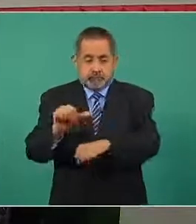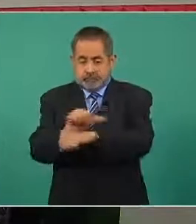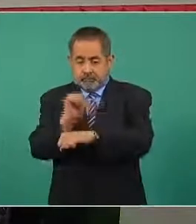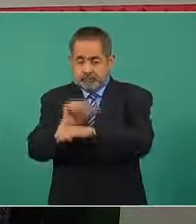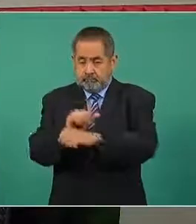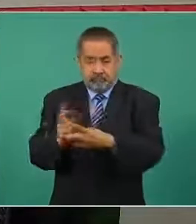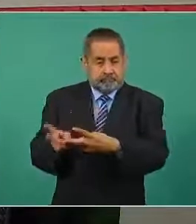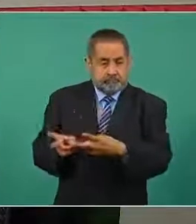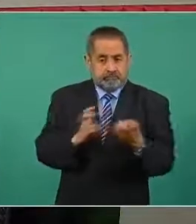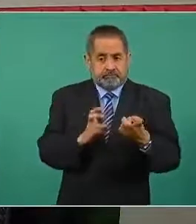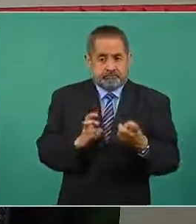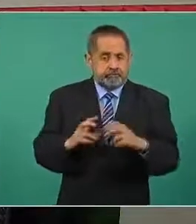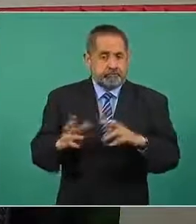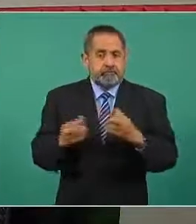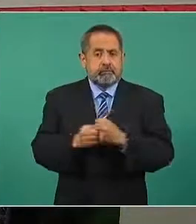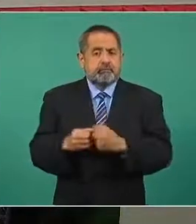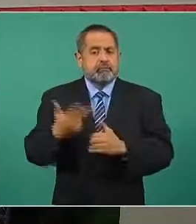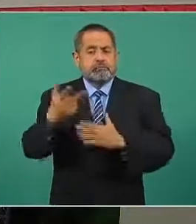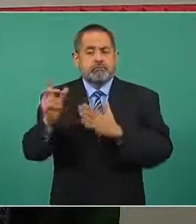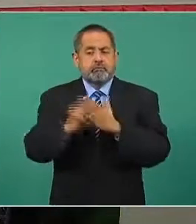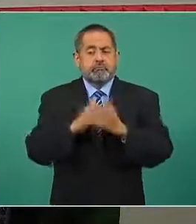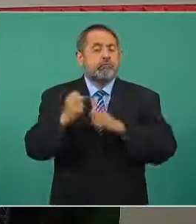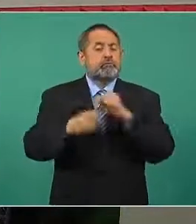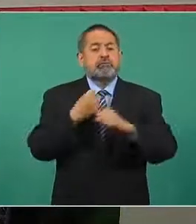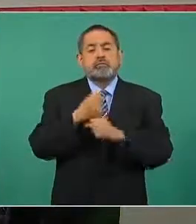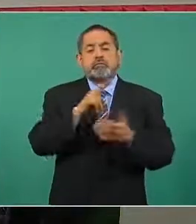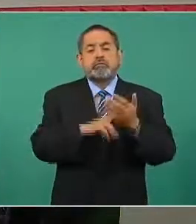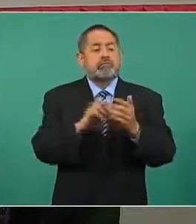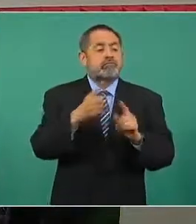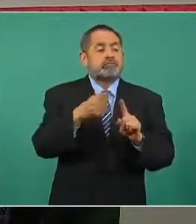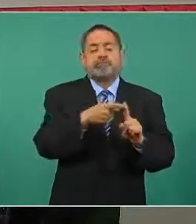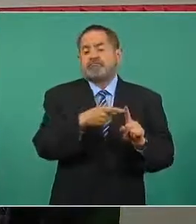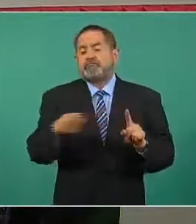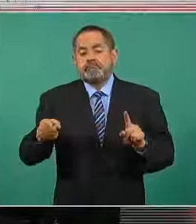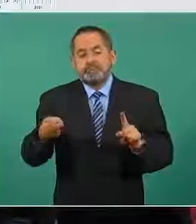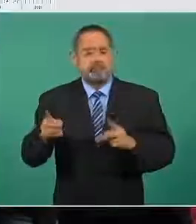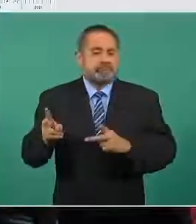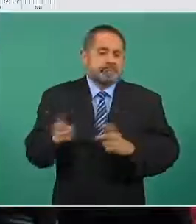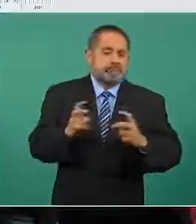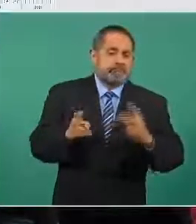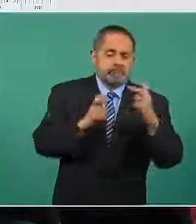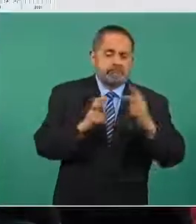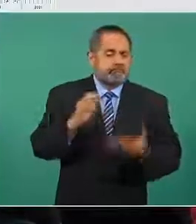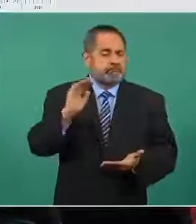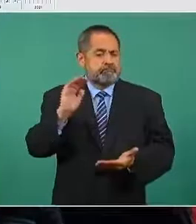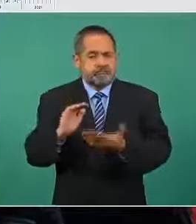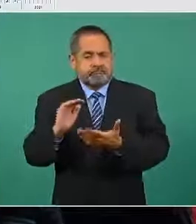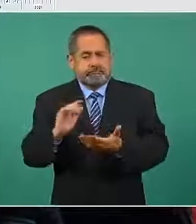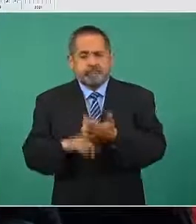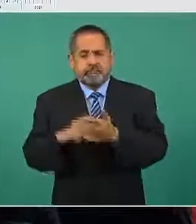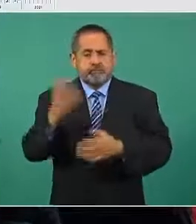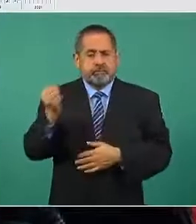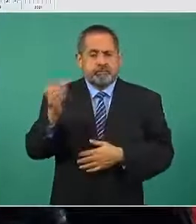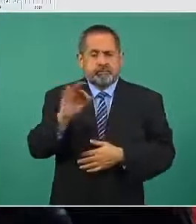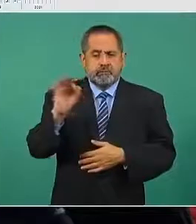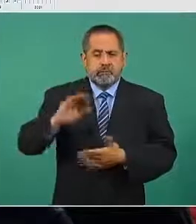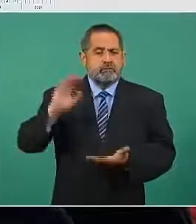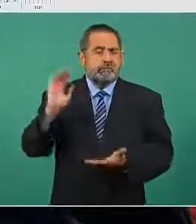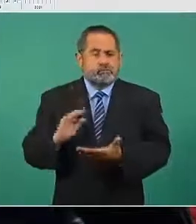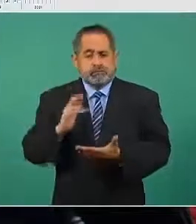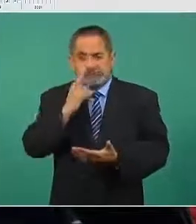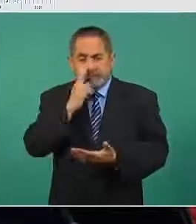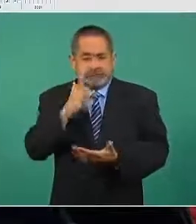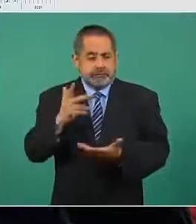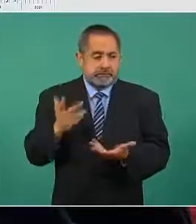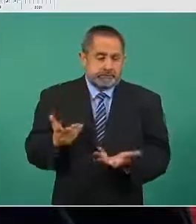en los primeros ocho meses de dos mil veintiuno el robo de vehículos se redujo nueve por ciento en comparación